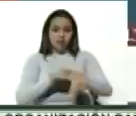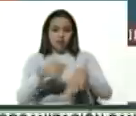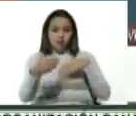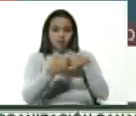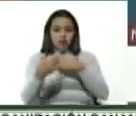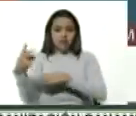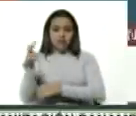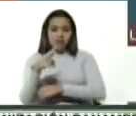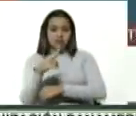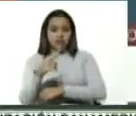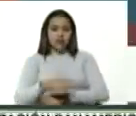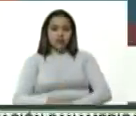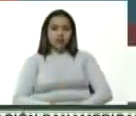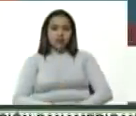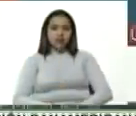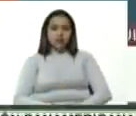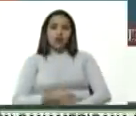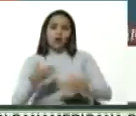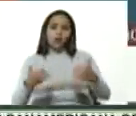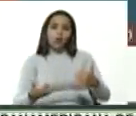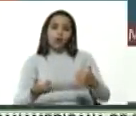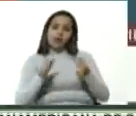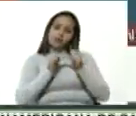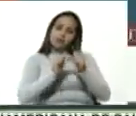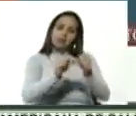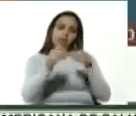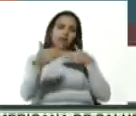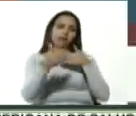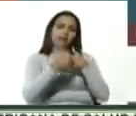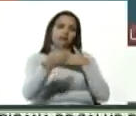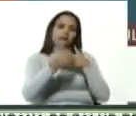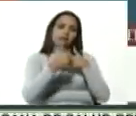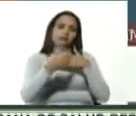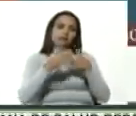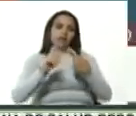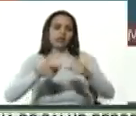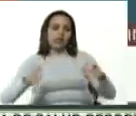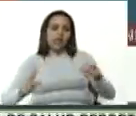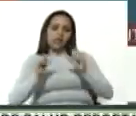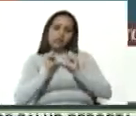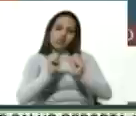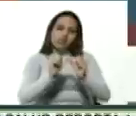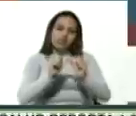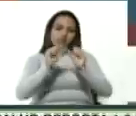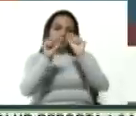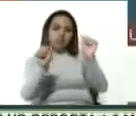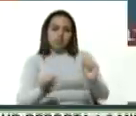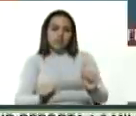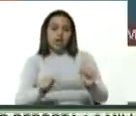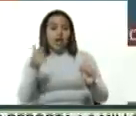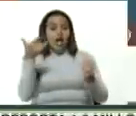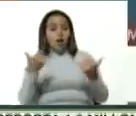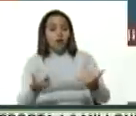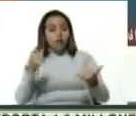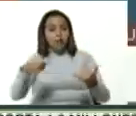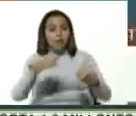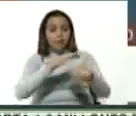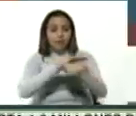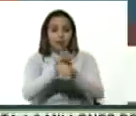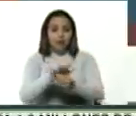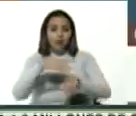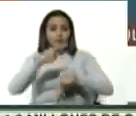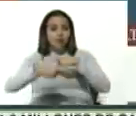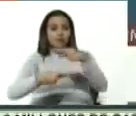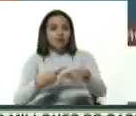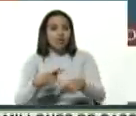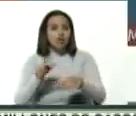precisamente porque el ataque sigue siendo generalizado, sigue siendo sistemático en plena pandemia. Es un proceso tan